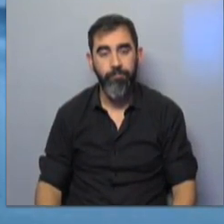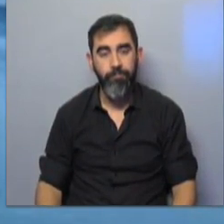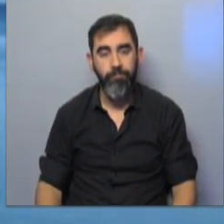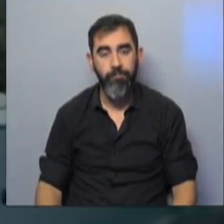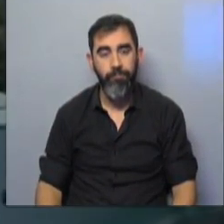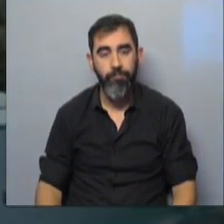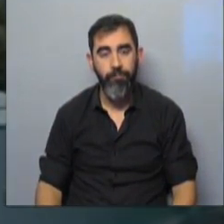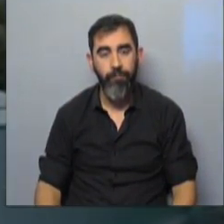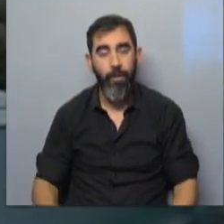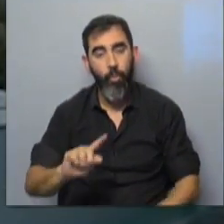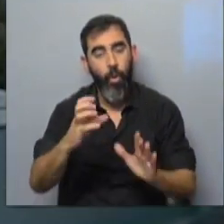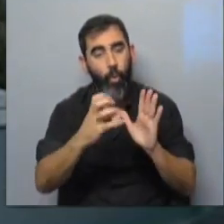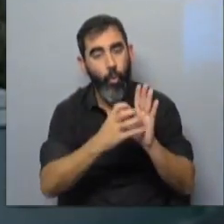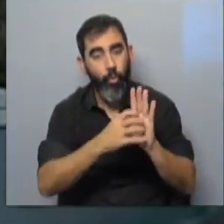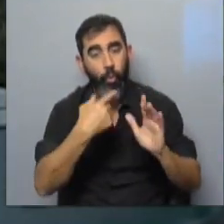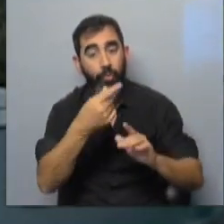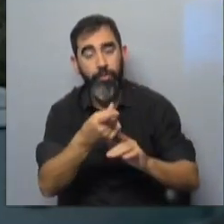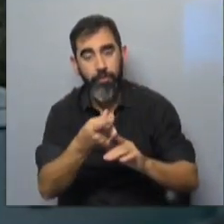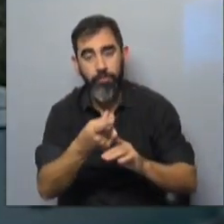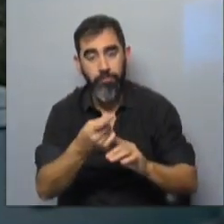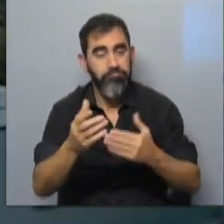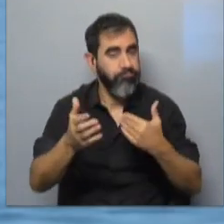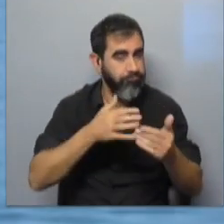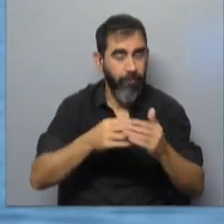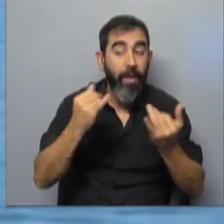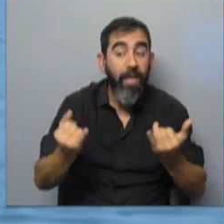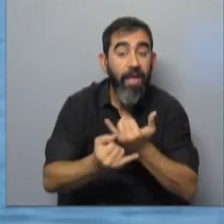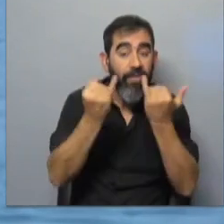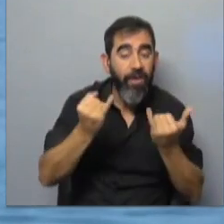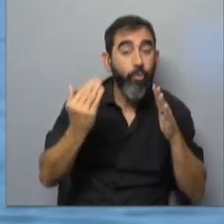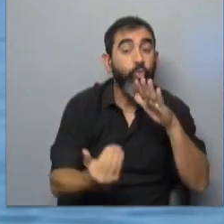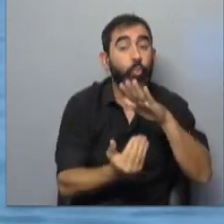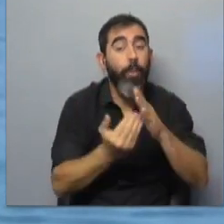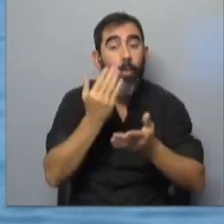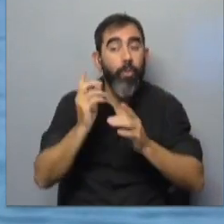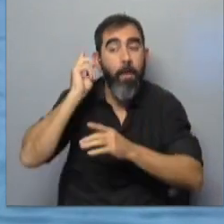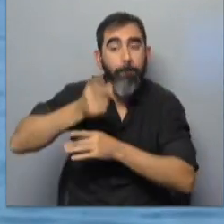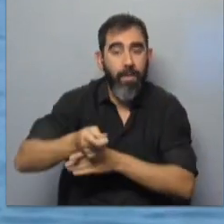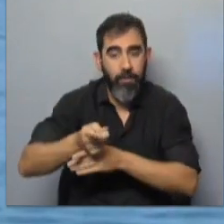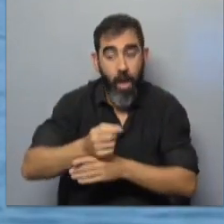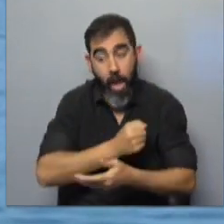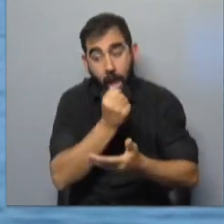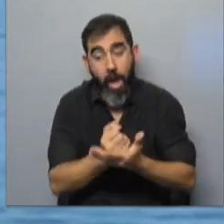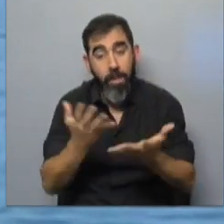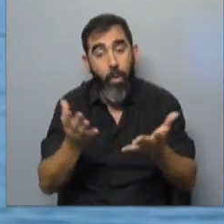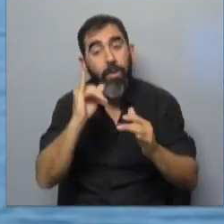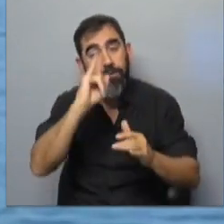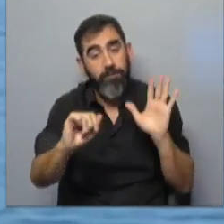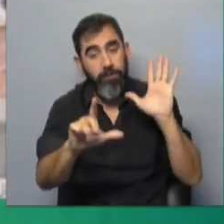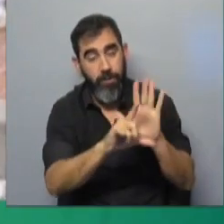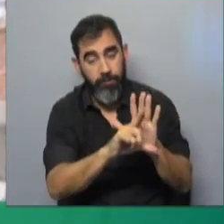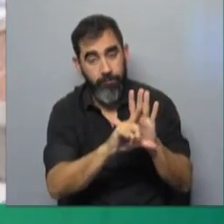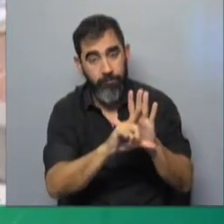Si el sentido es inconstitucional, bueno, es inconstitucional, ya que la Suprema Corte de Justicia resuelve que es inconstitucional.